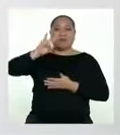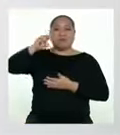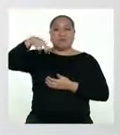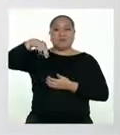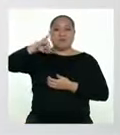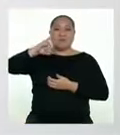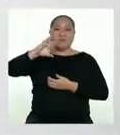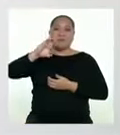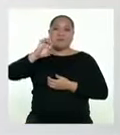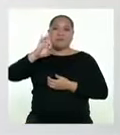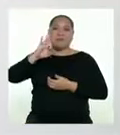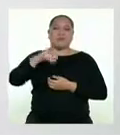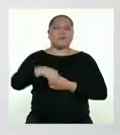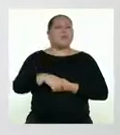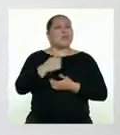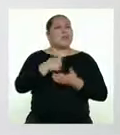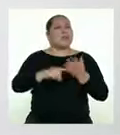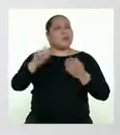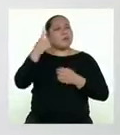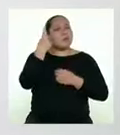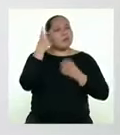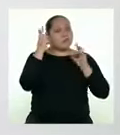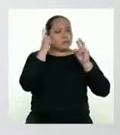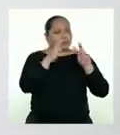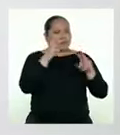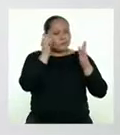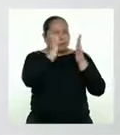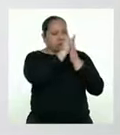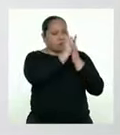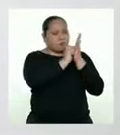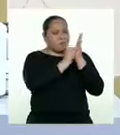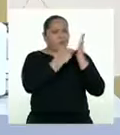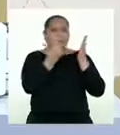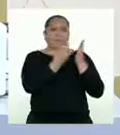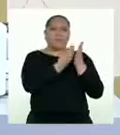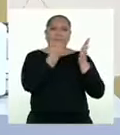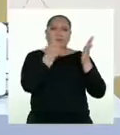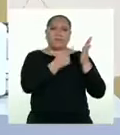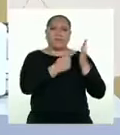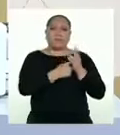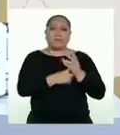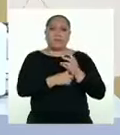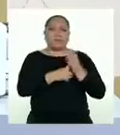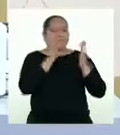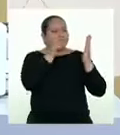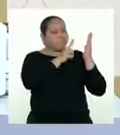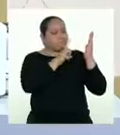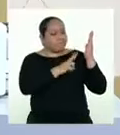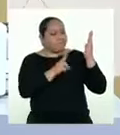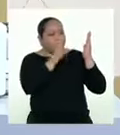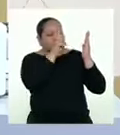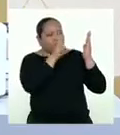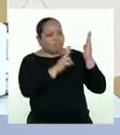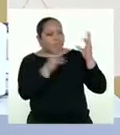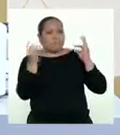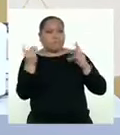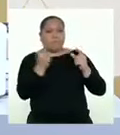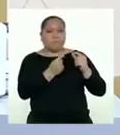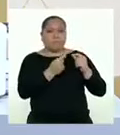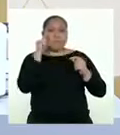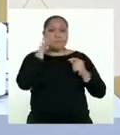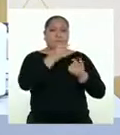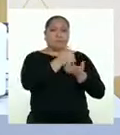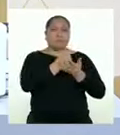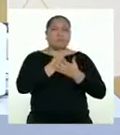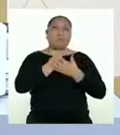¿Qué es lo primero que debemos hacer cuando nos enfrentamos a un nuevo texto? Una inspección previa a este proceso nos ayuda a